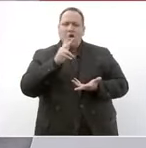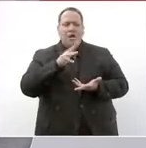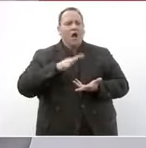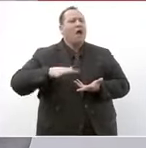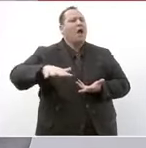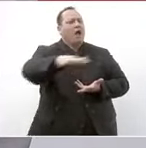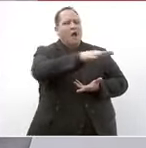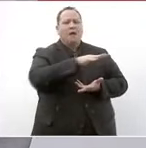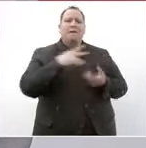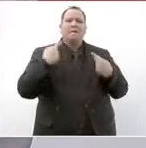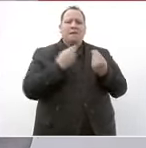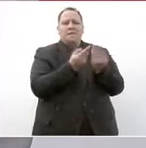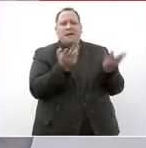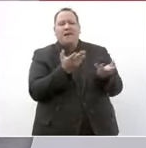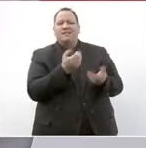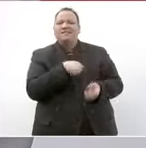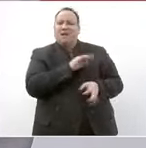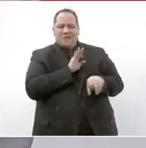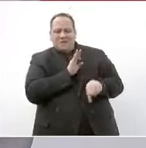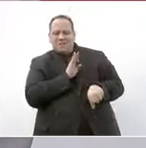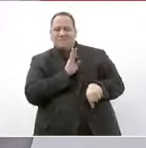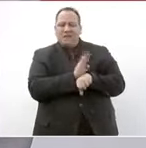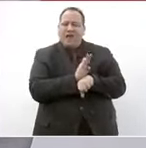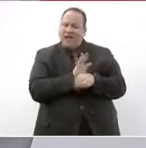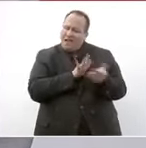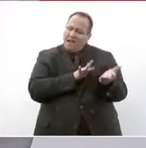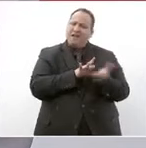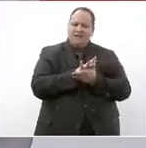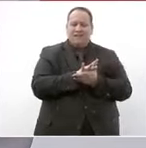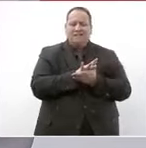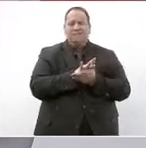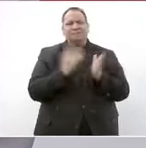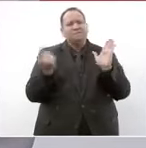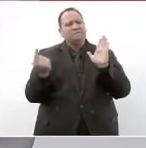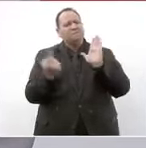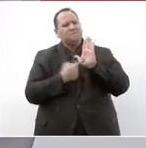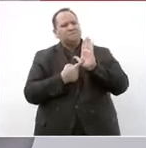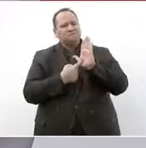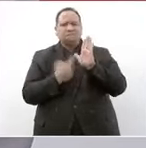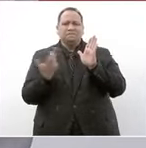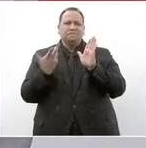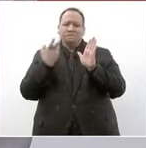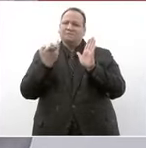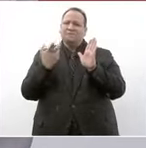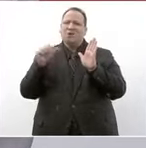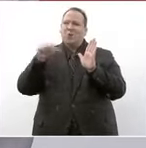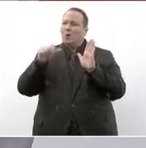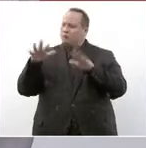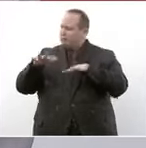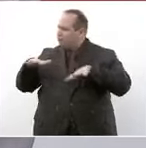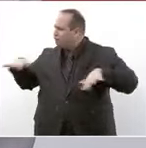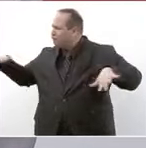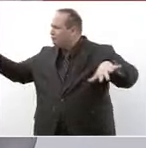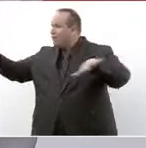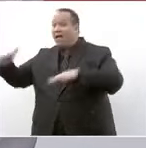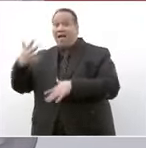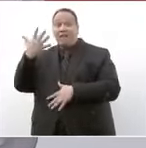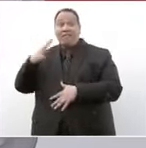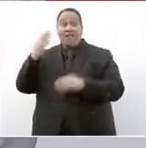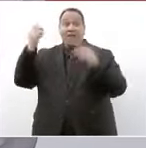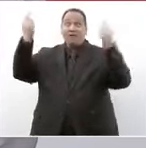de la salud de nuestro pueblo y una muestra de ello está aquí presente en este patio con las diez